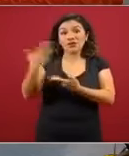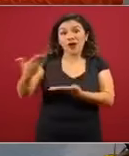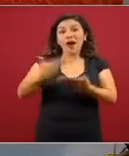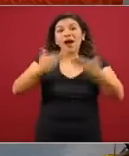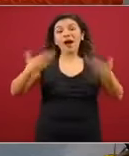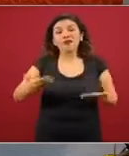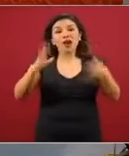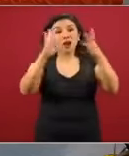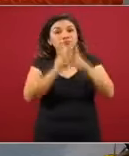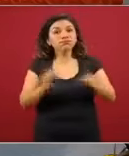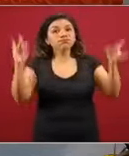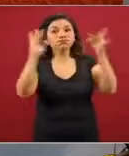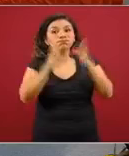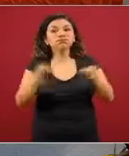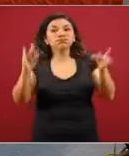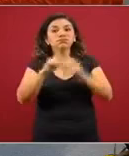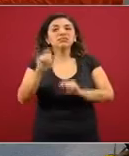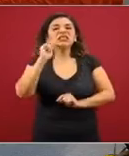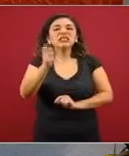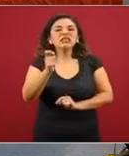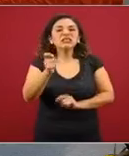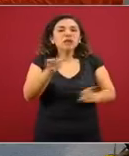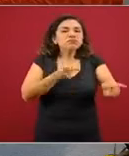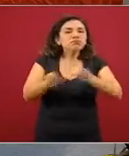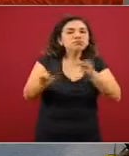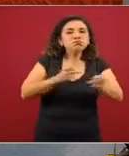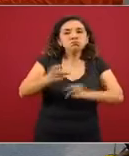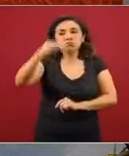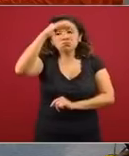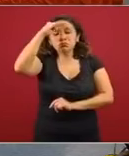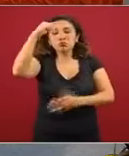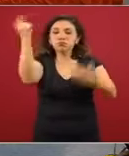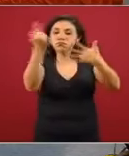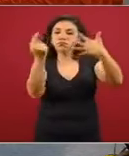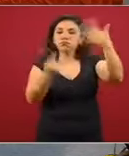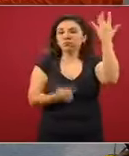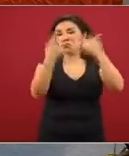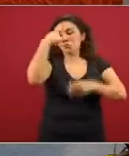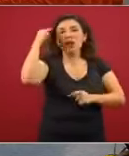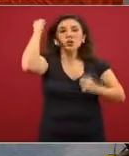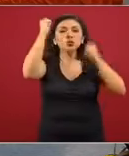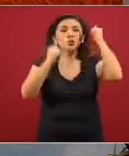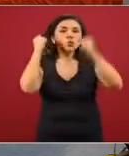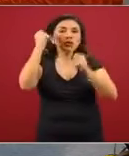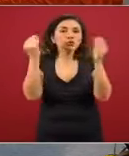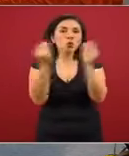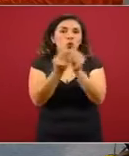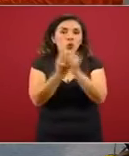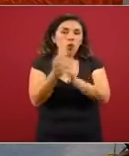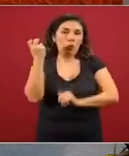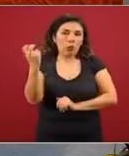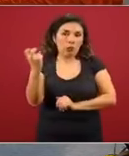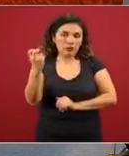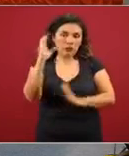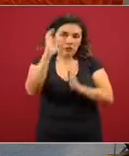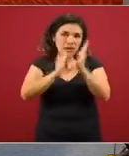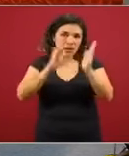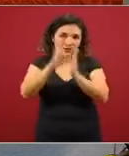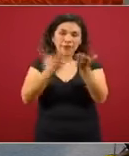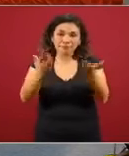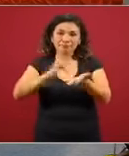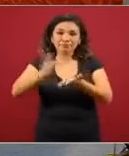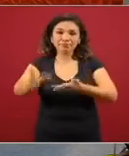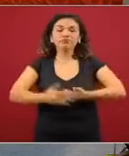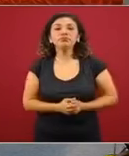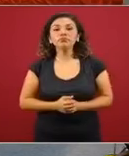hará todas las consideraciones que dentro de su sector existen sobre este calendario. Muchas gracias.